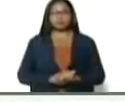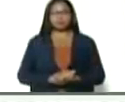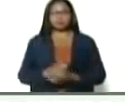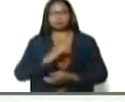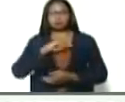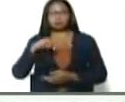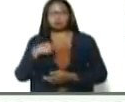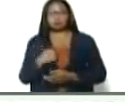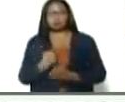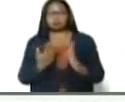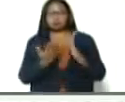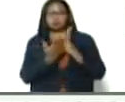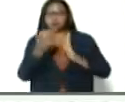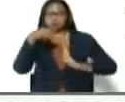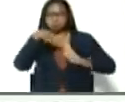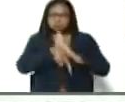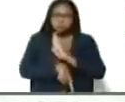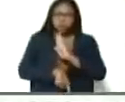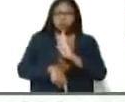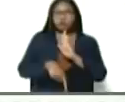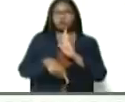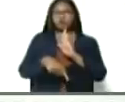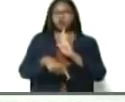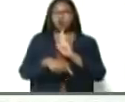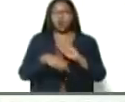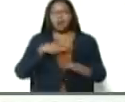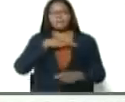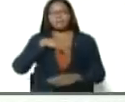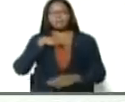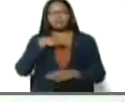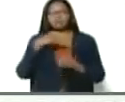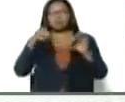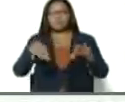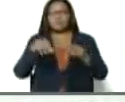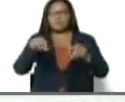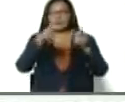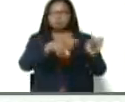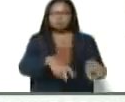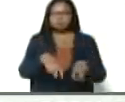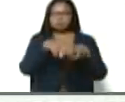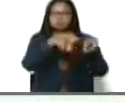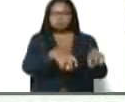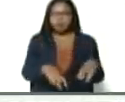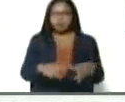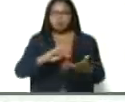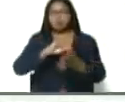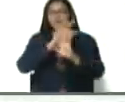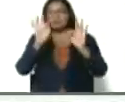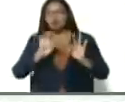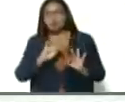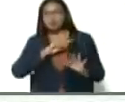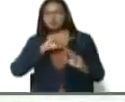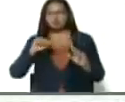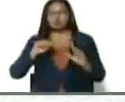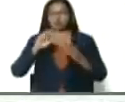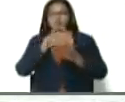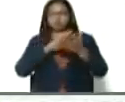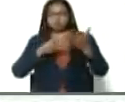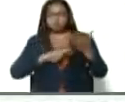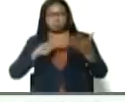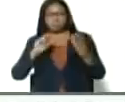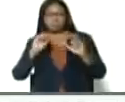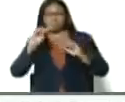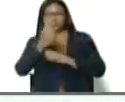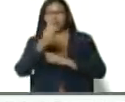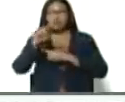el plan de la gran misión agro-venezuela, o sea, la teoría, para ir a la práctica. Lo decía